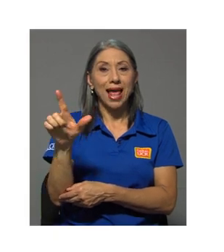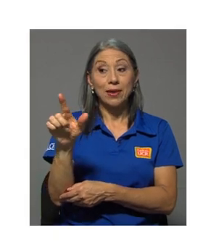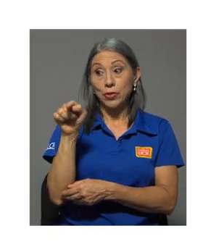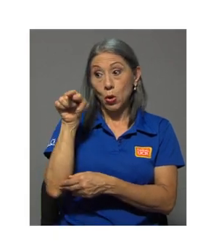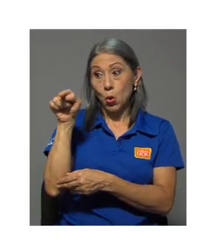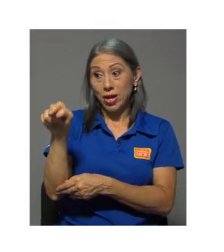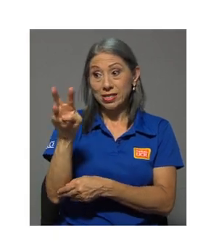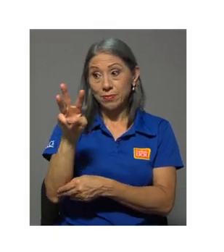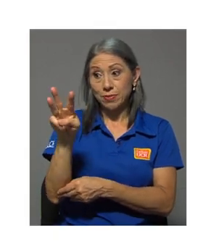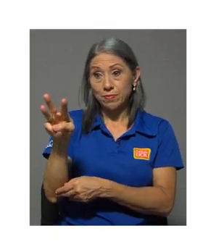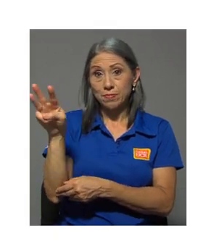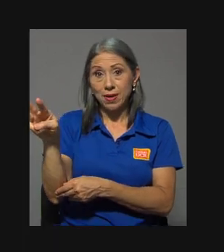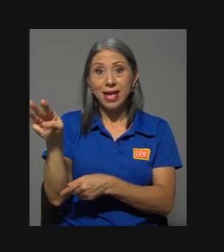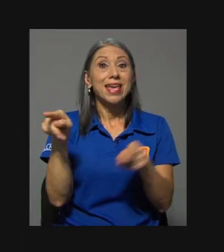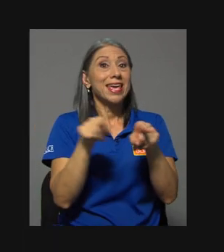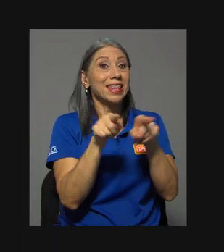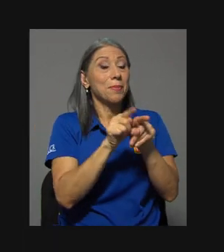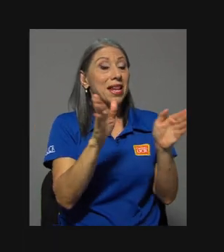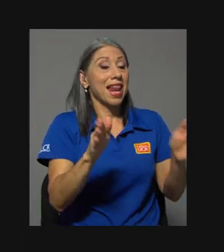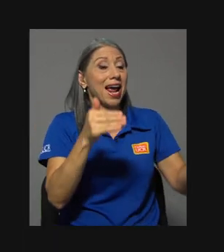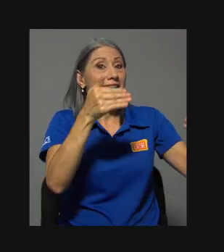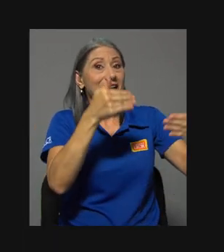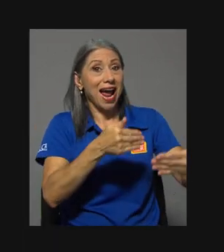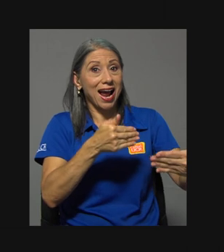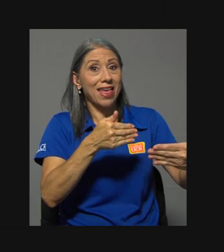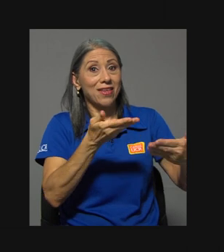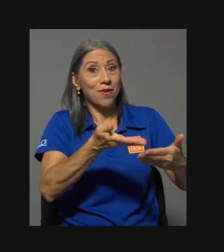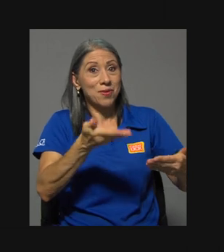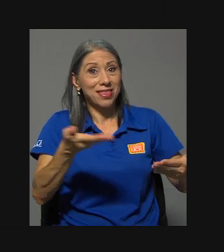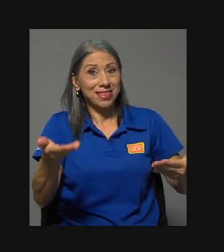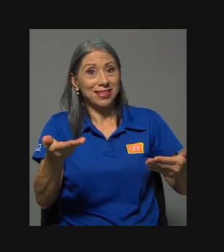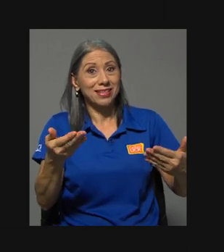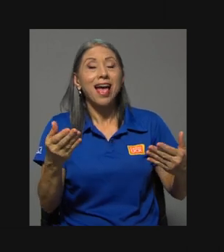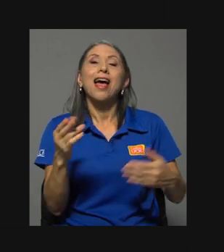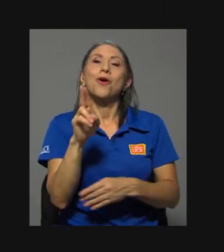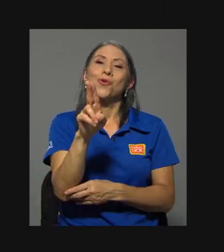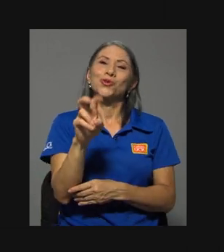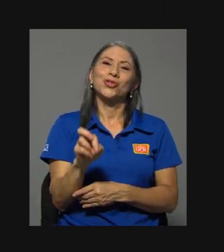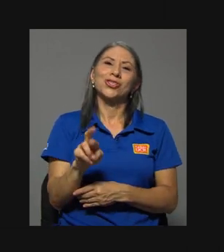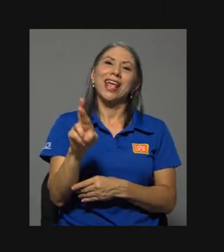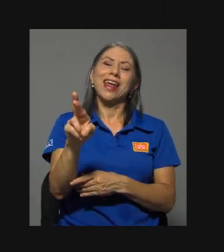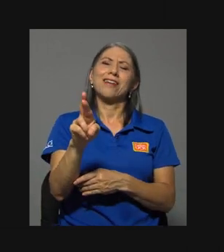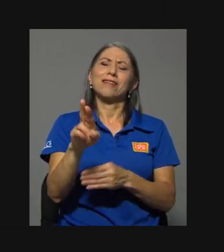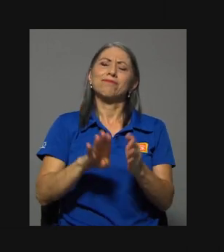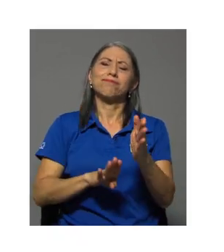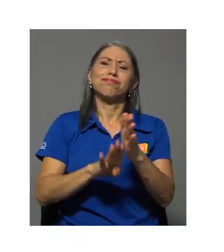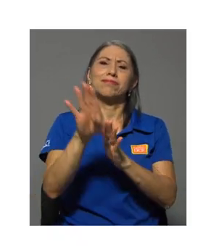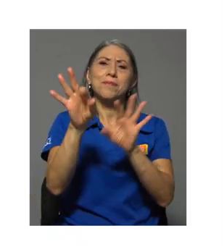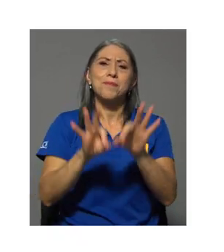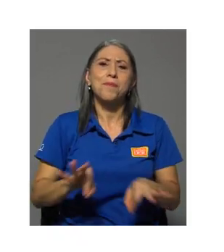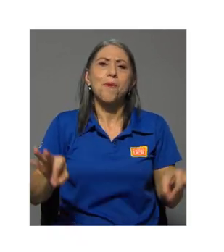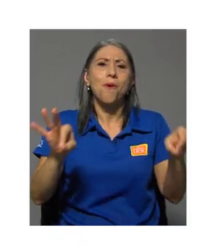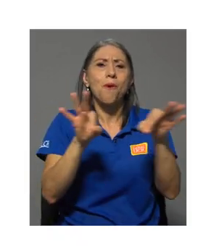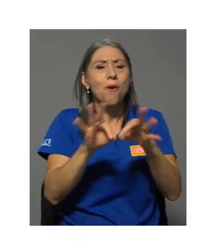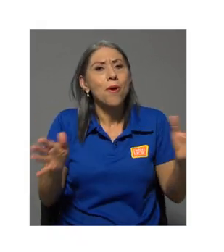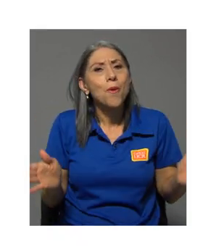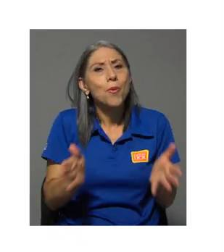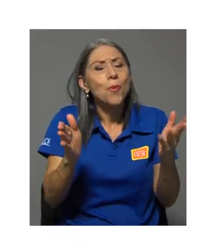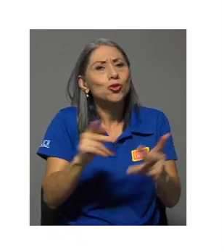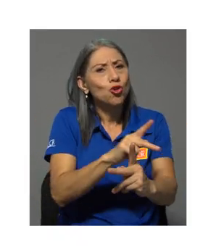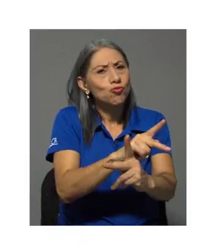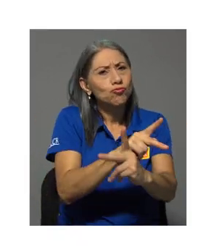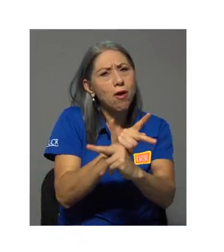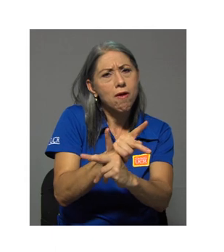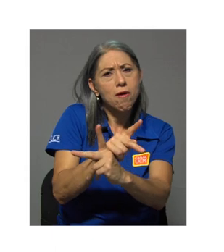y la caja de herramientas que también la constituye, la UCR da un paso importante en la promoción de medidas preventivas